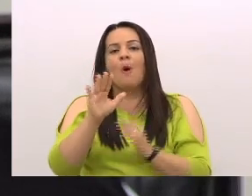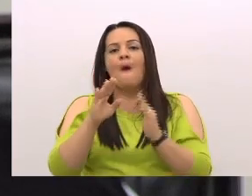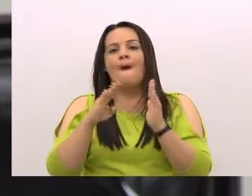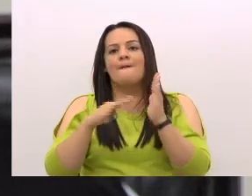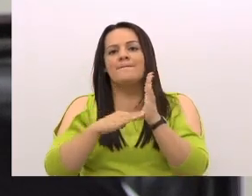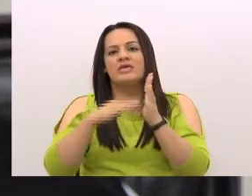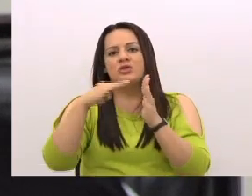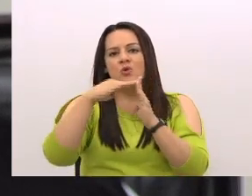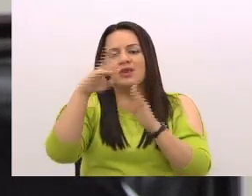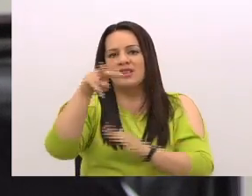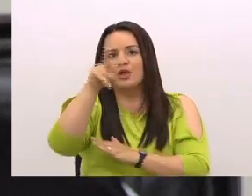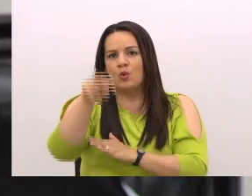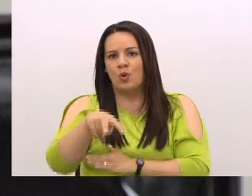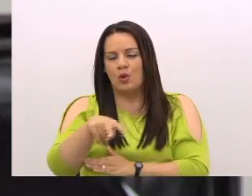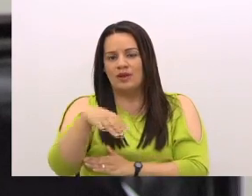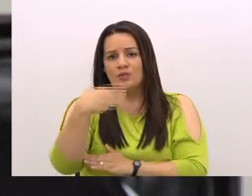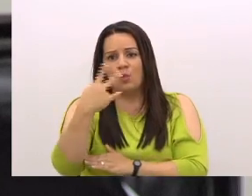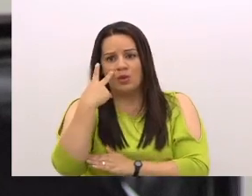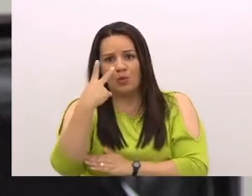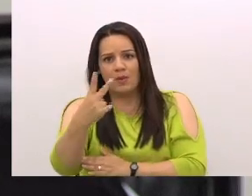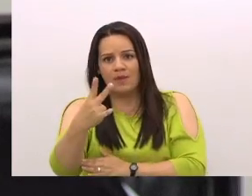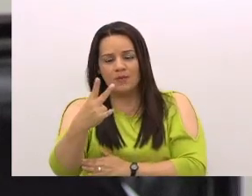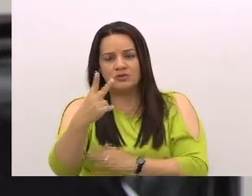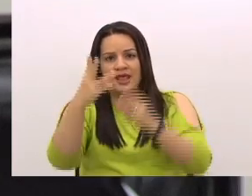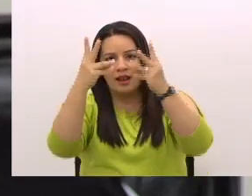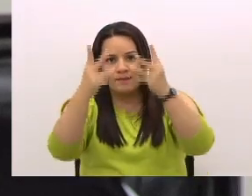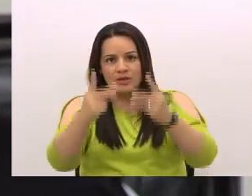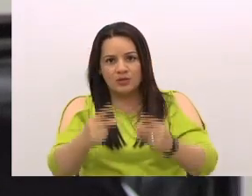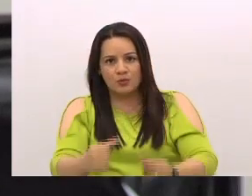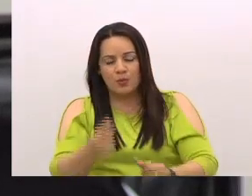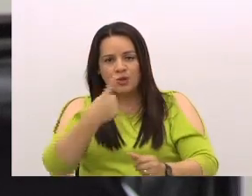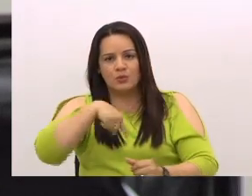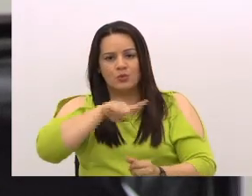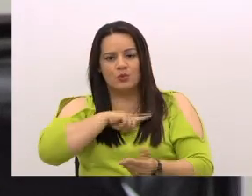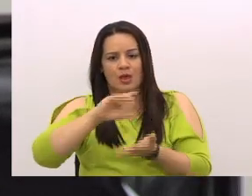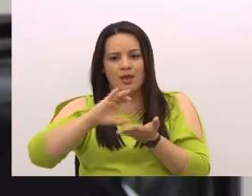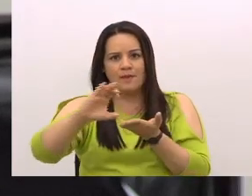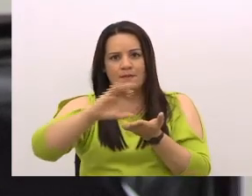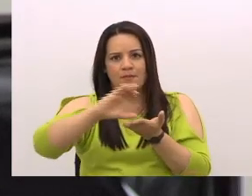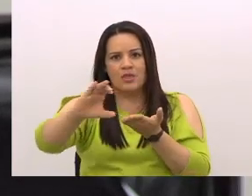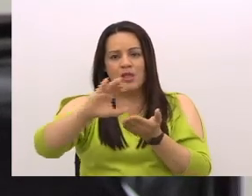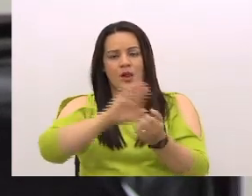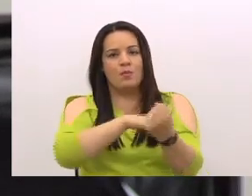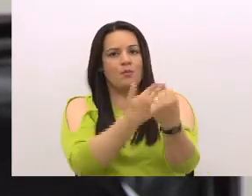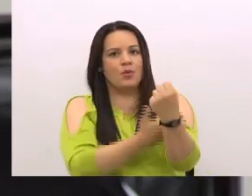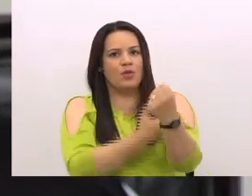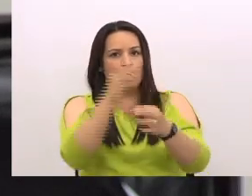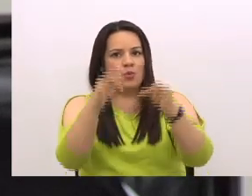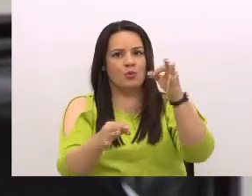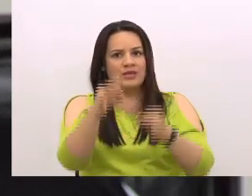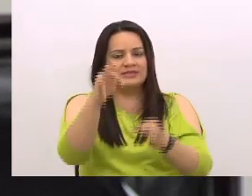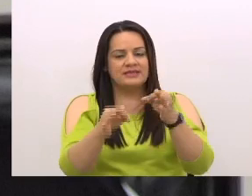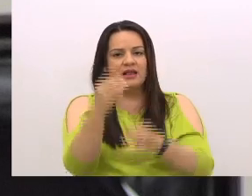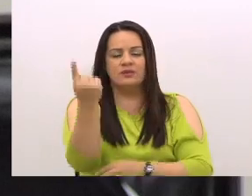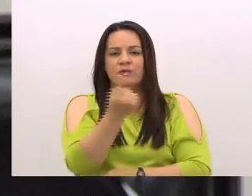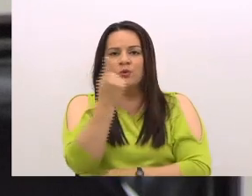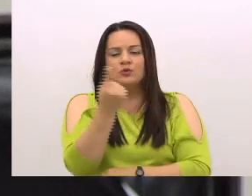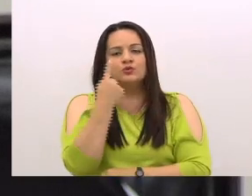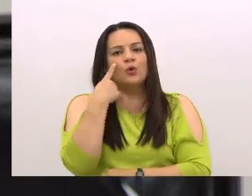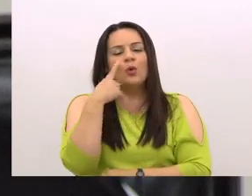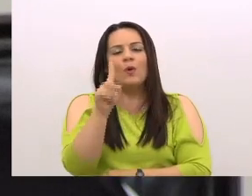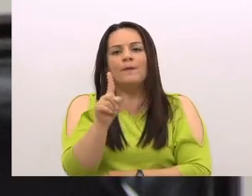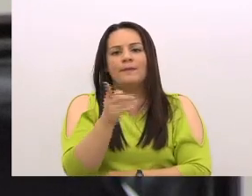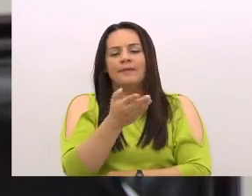de colones, cuando vemos el presupuesto que estamos invirtiendo en el Poder Judicial solamente para los